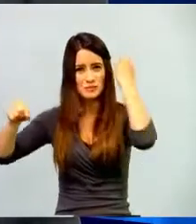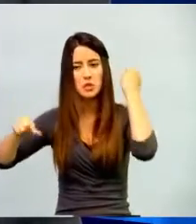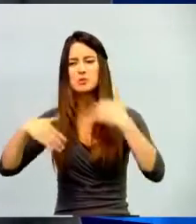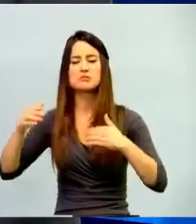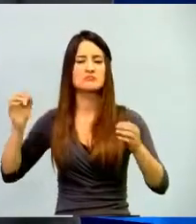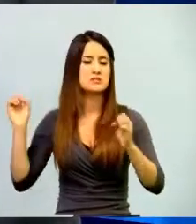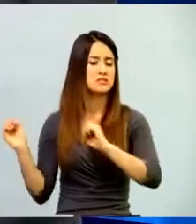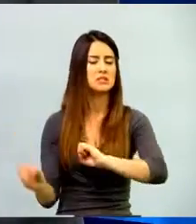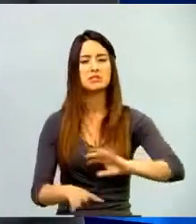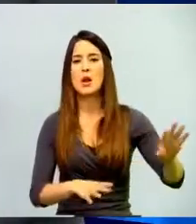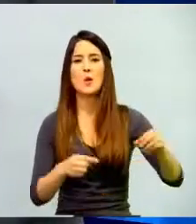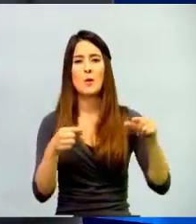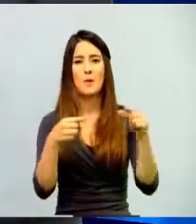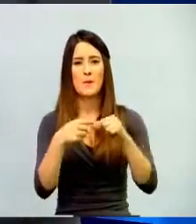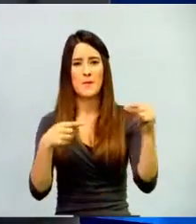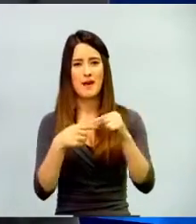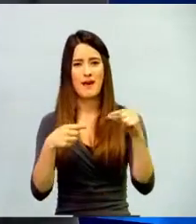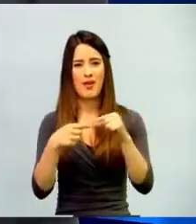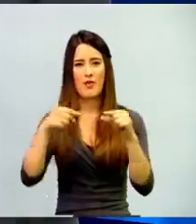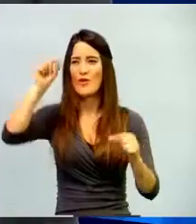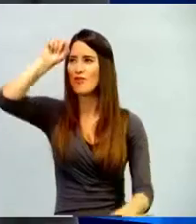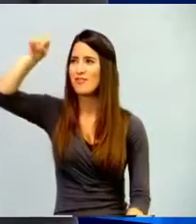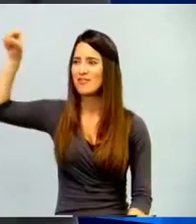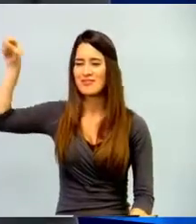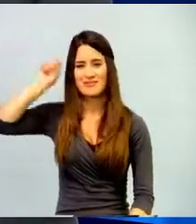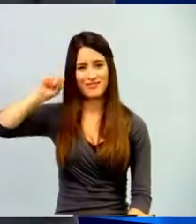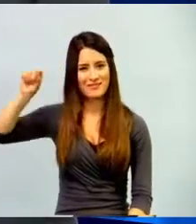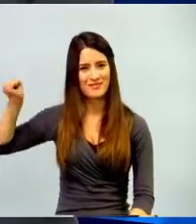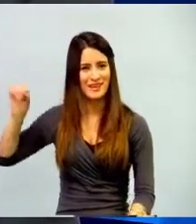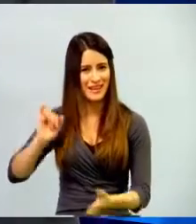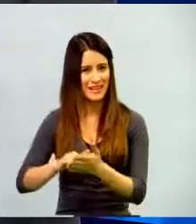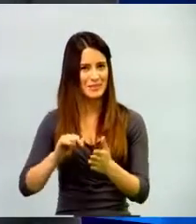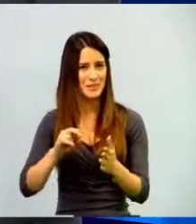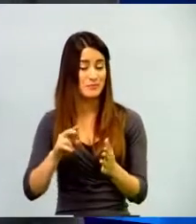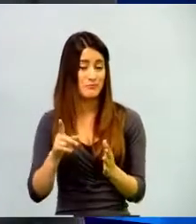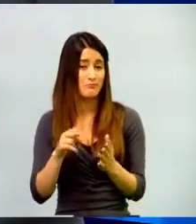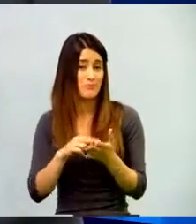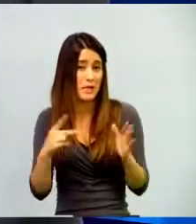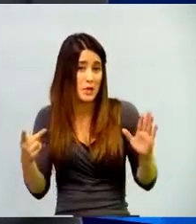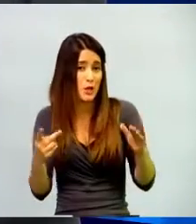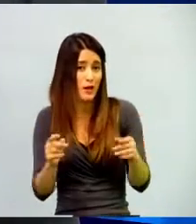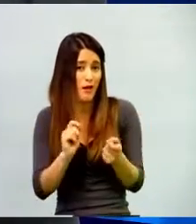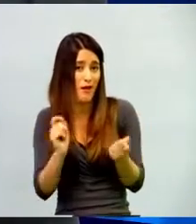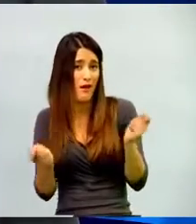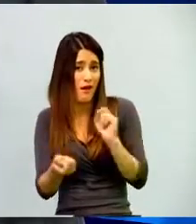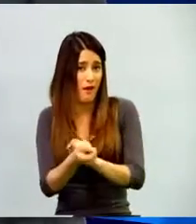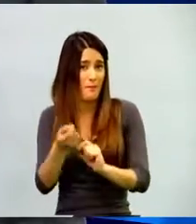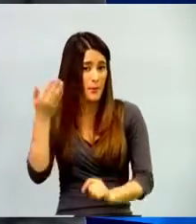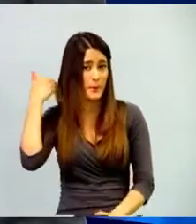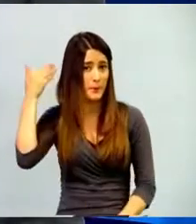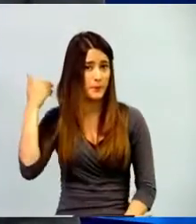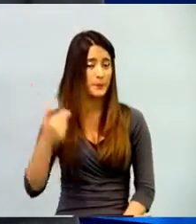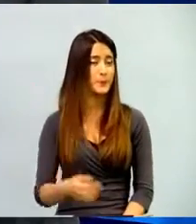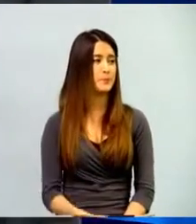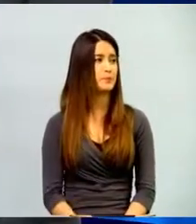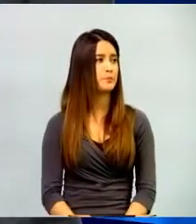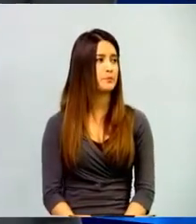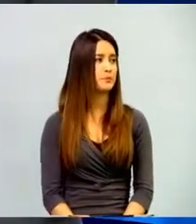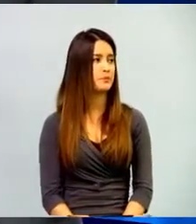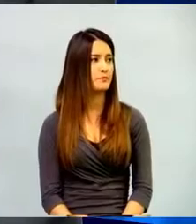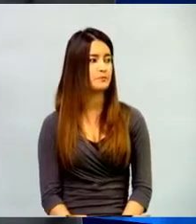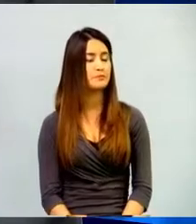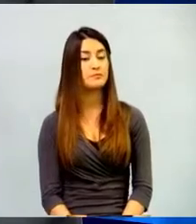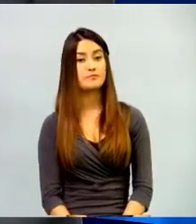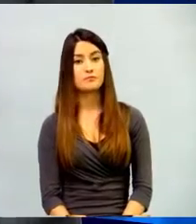este momento son muy grandes. La mayoría de los estudiantes, con la encuesta que hice en mi salón, tienen